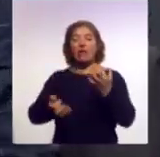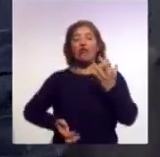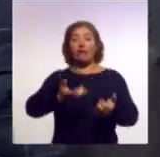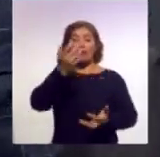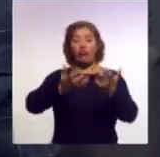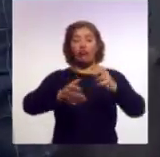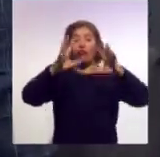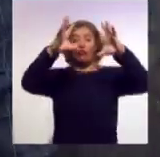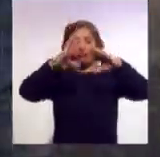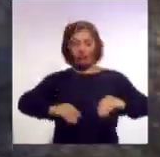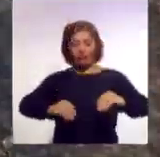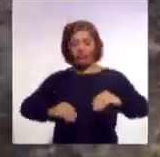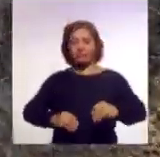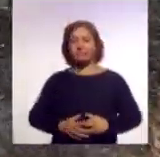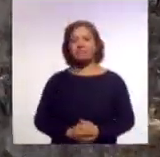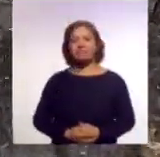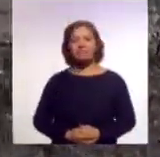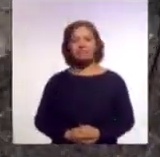en los Cerros Blancos.